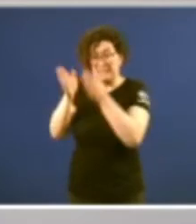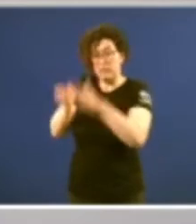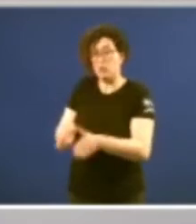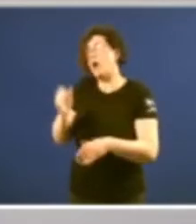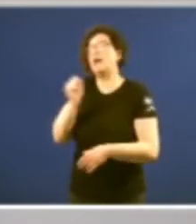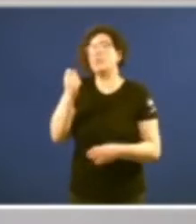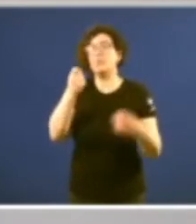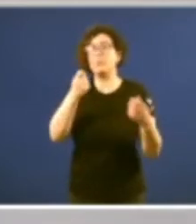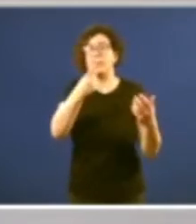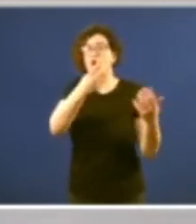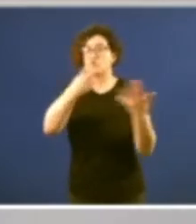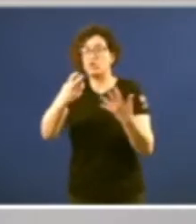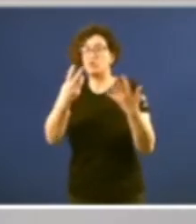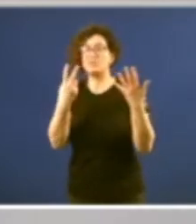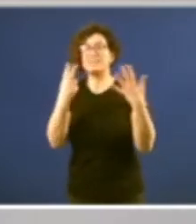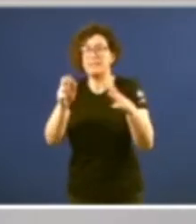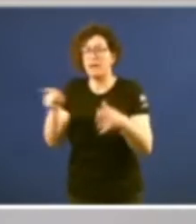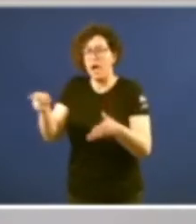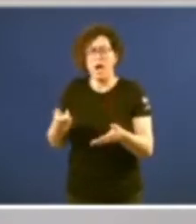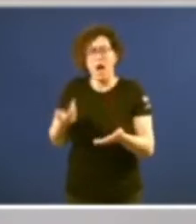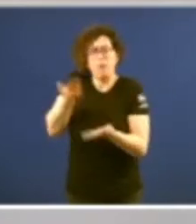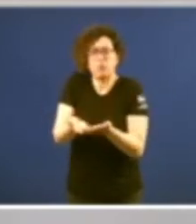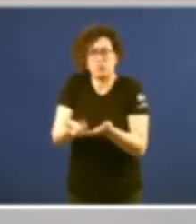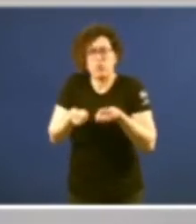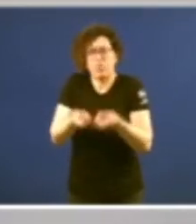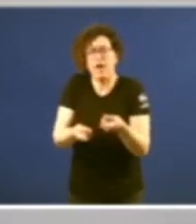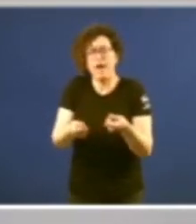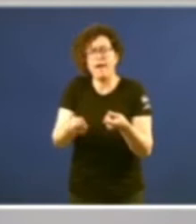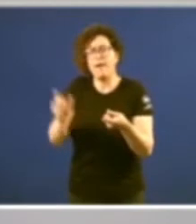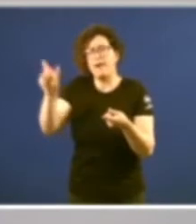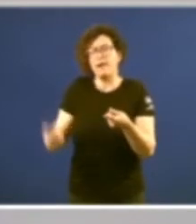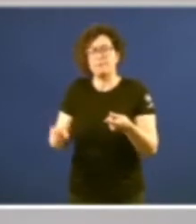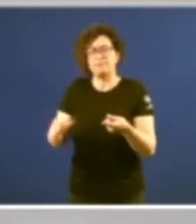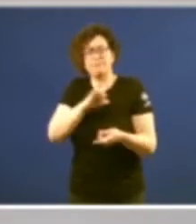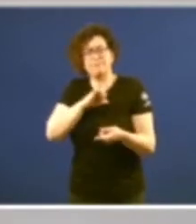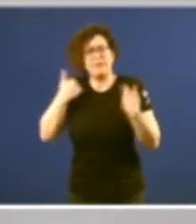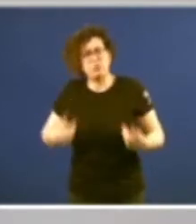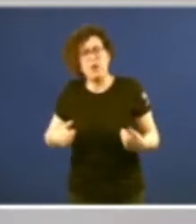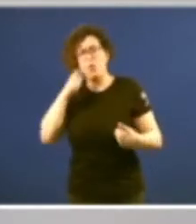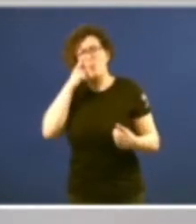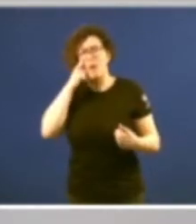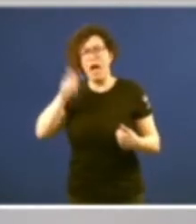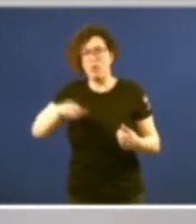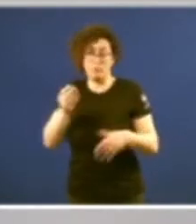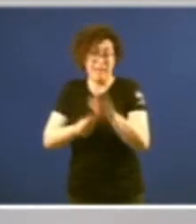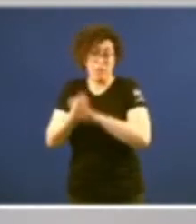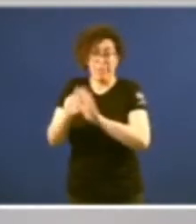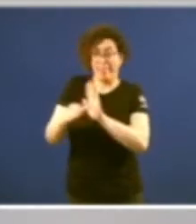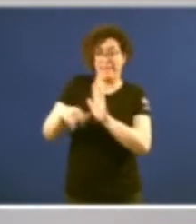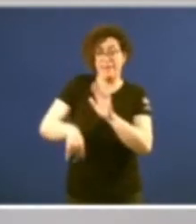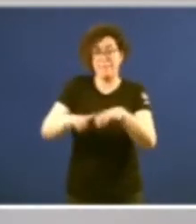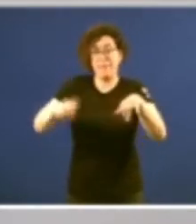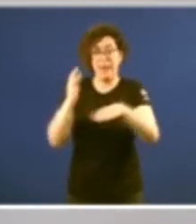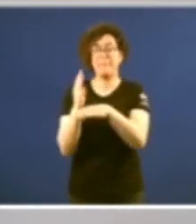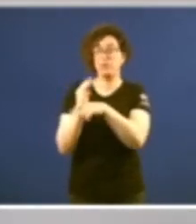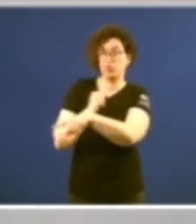1870 aportou o que ele tenía en unha condición personal e humana que nasceu moi cerca deste Parlamento